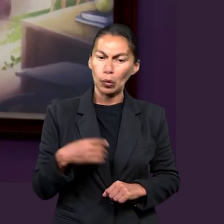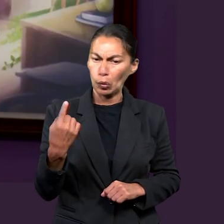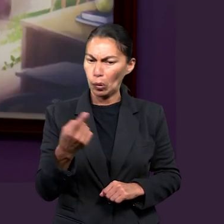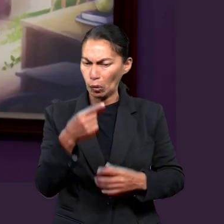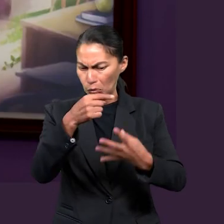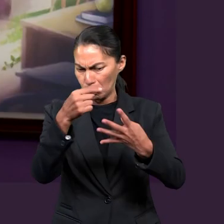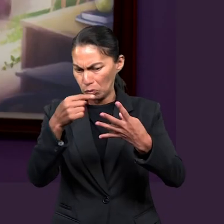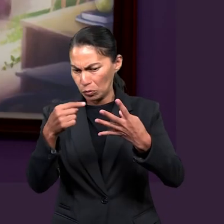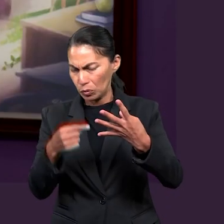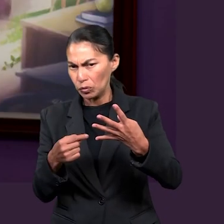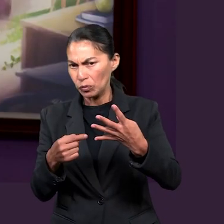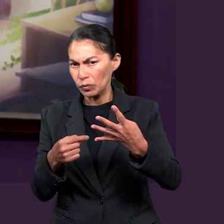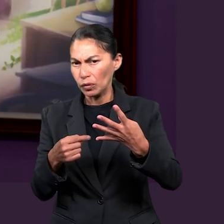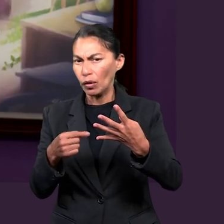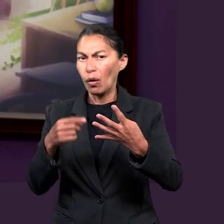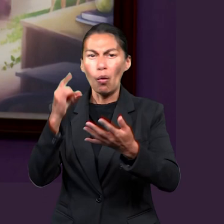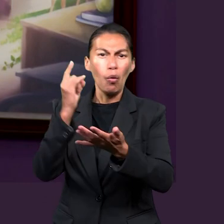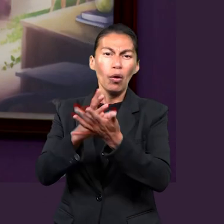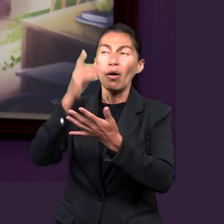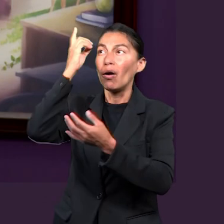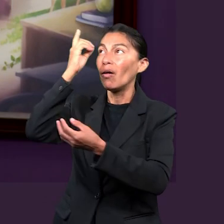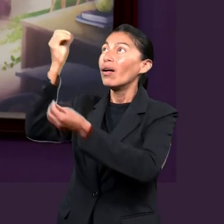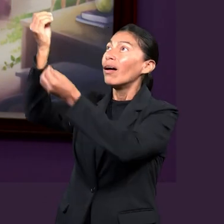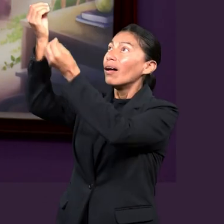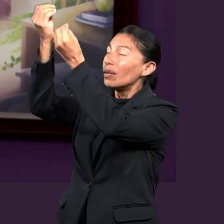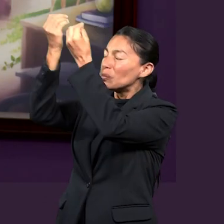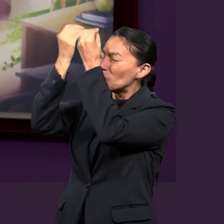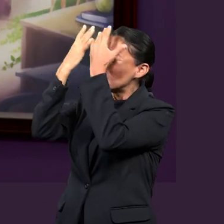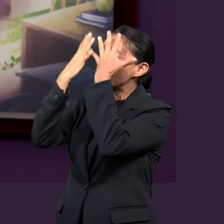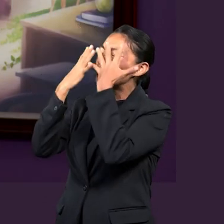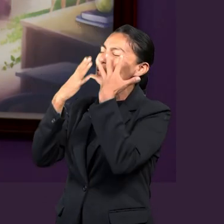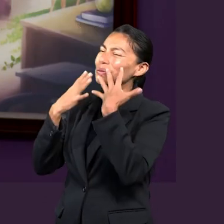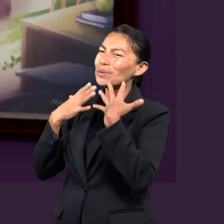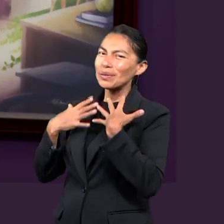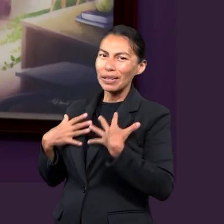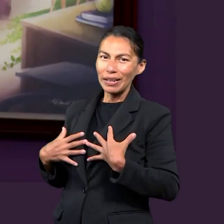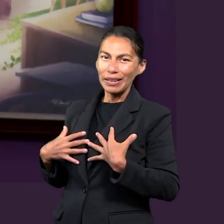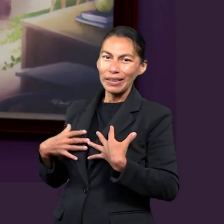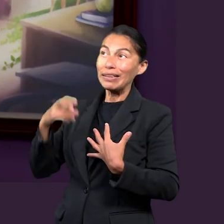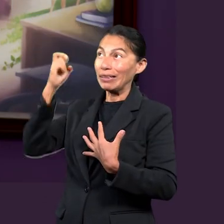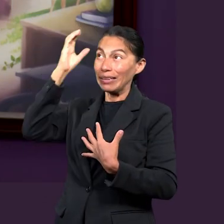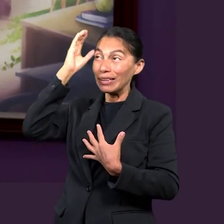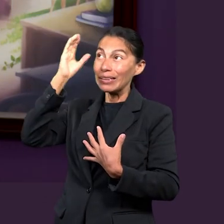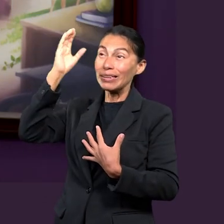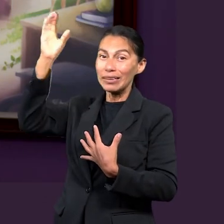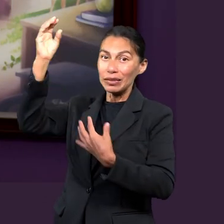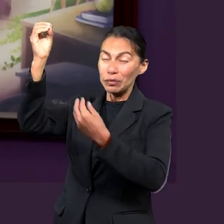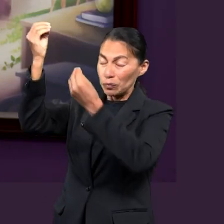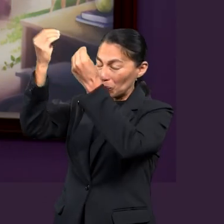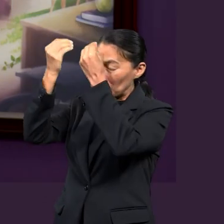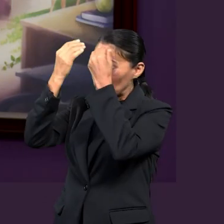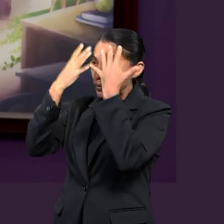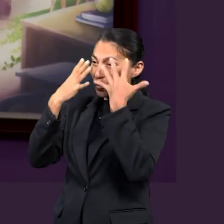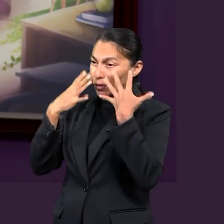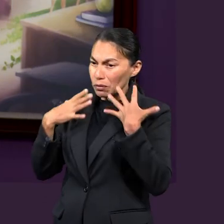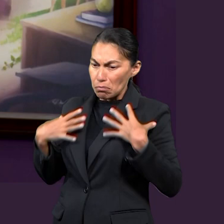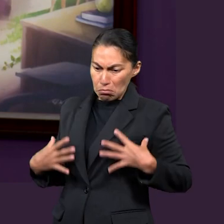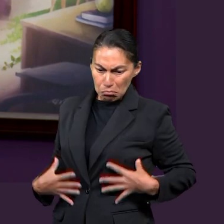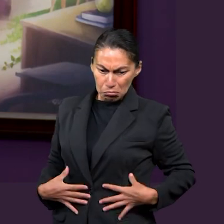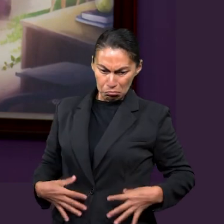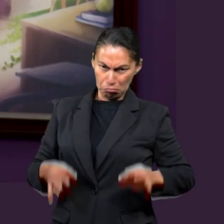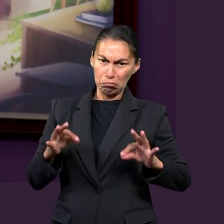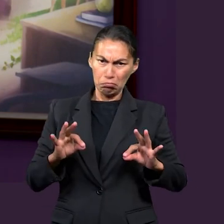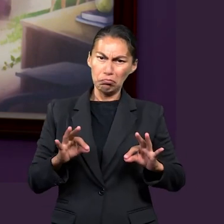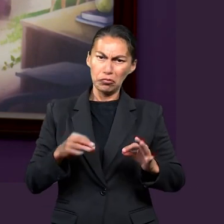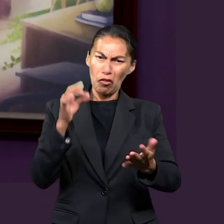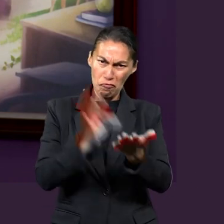yo creo que viene todo esto del que nos da la armadura, que es Cristo. Porque, si bien la armadura es